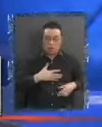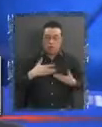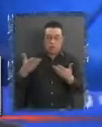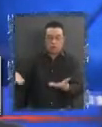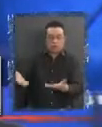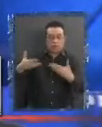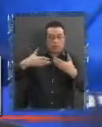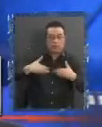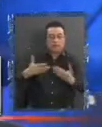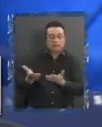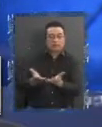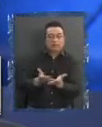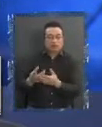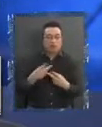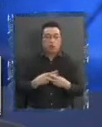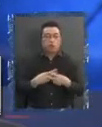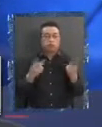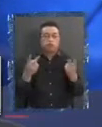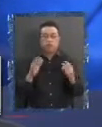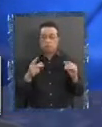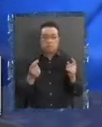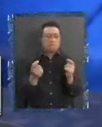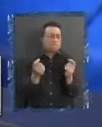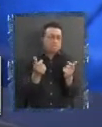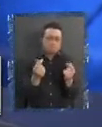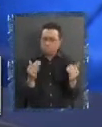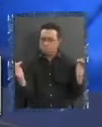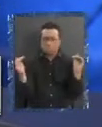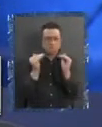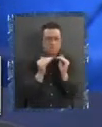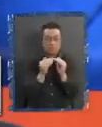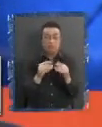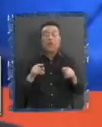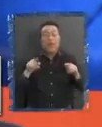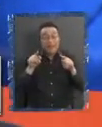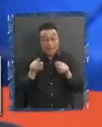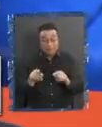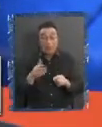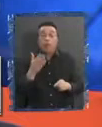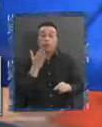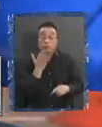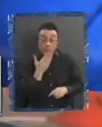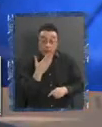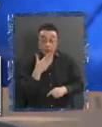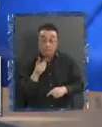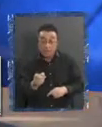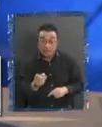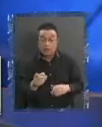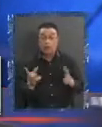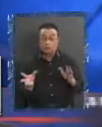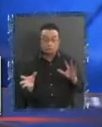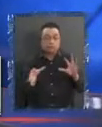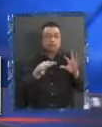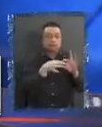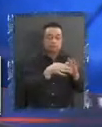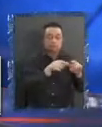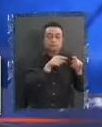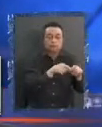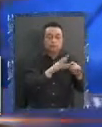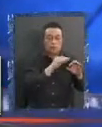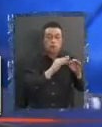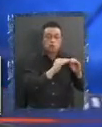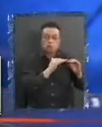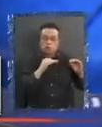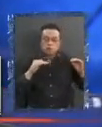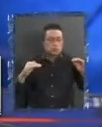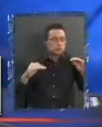Servicios públicos Relativamente equivalentes Entonces esto opera También De algún modo En tratar De uniformar La